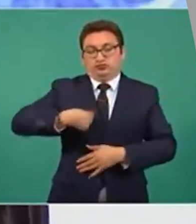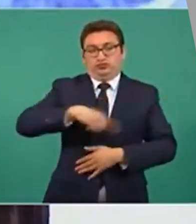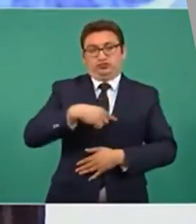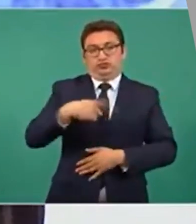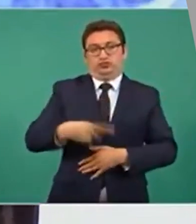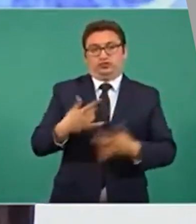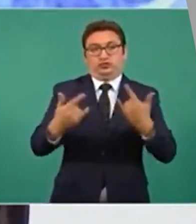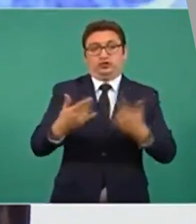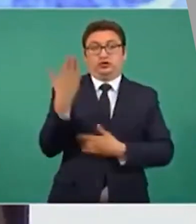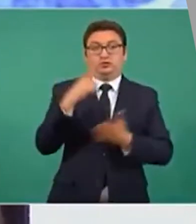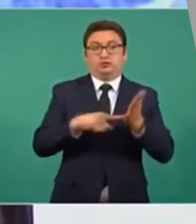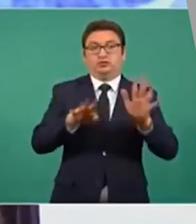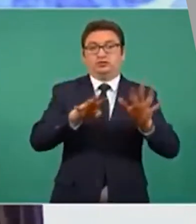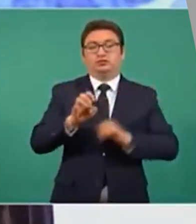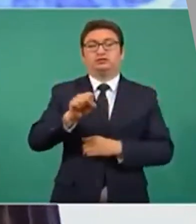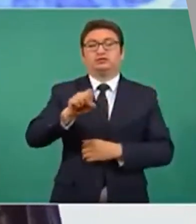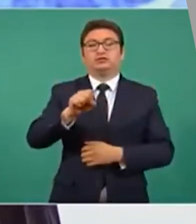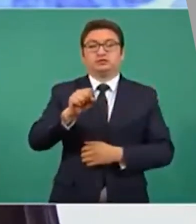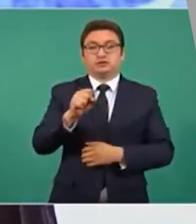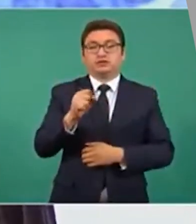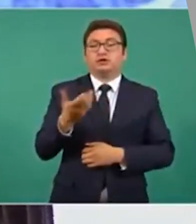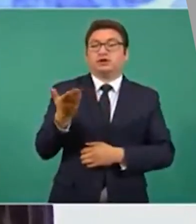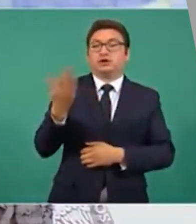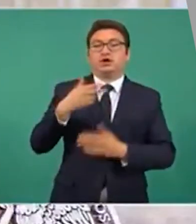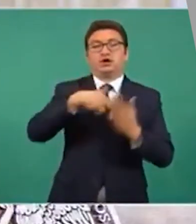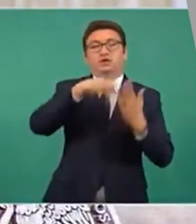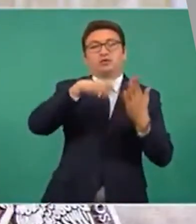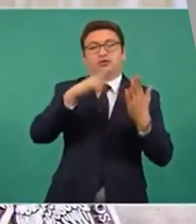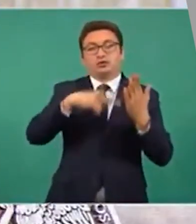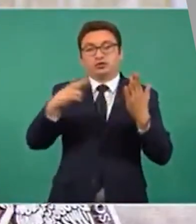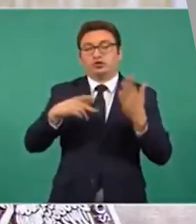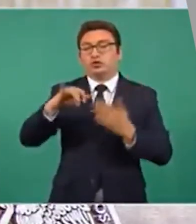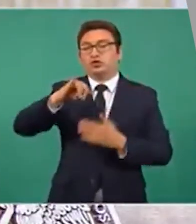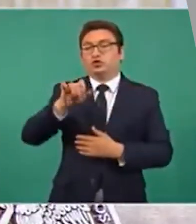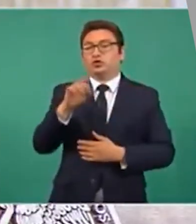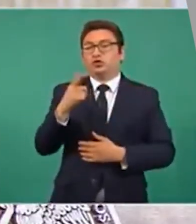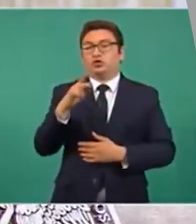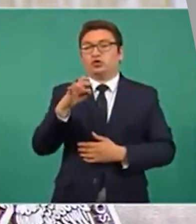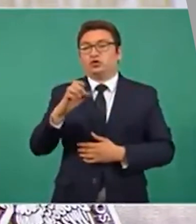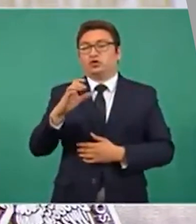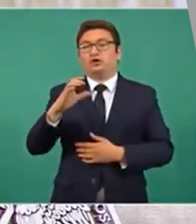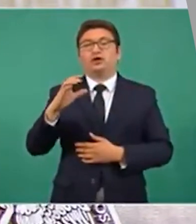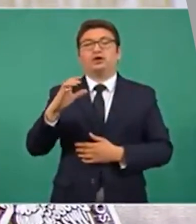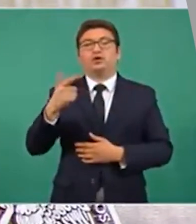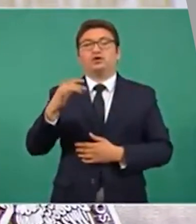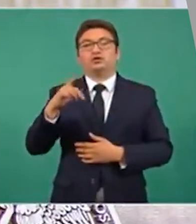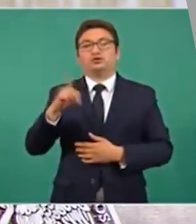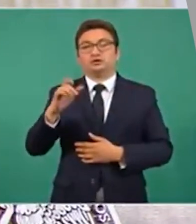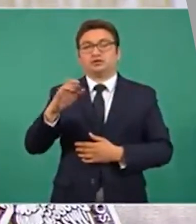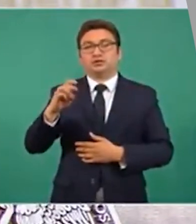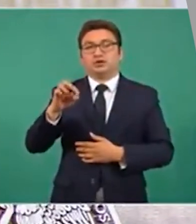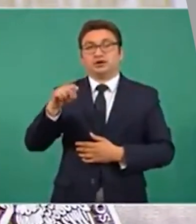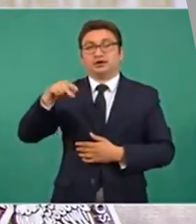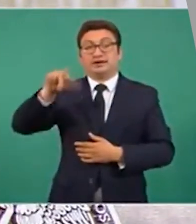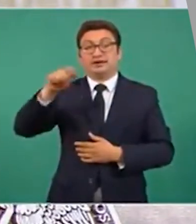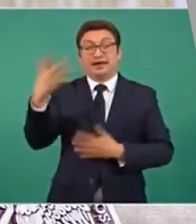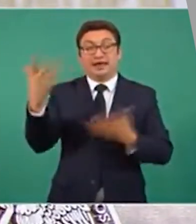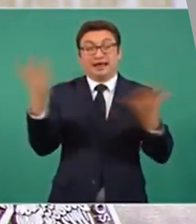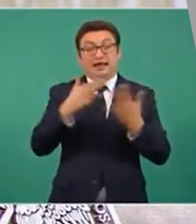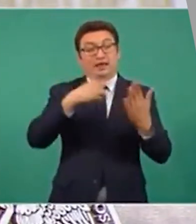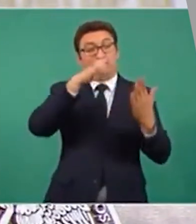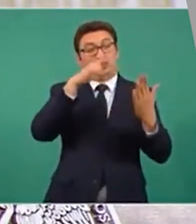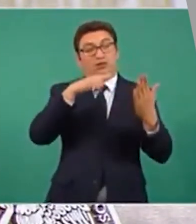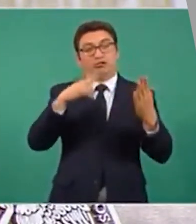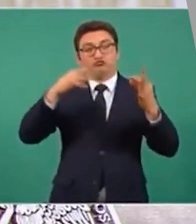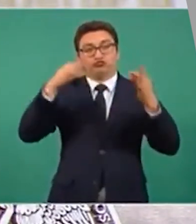En 1960, el pintor y muralista mexicano Jorge González Camarena realizó una de sus obras